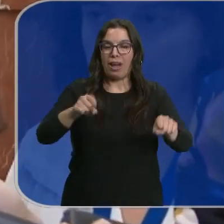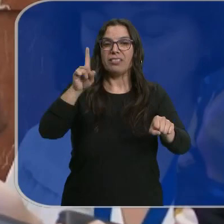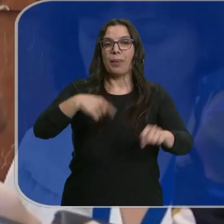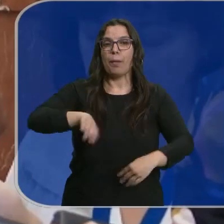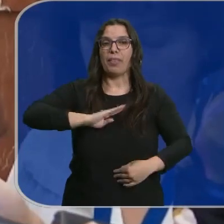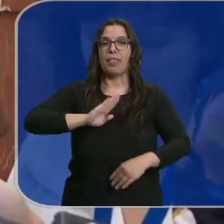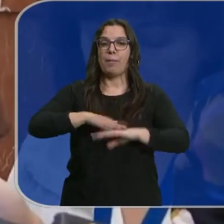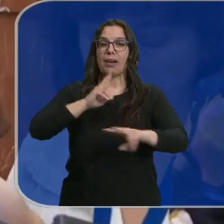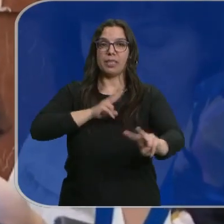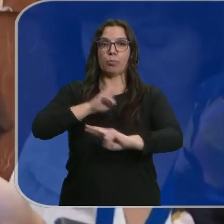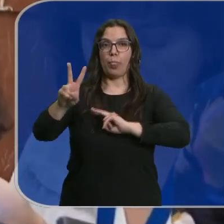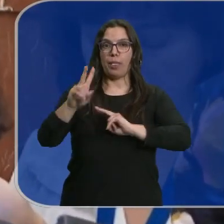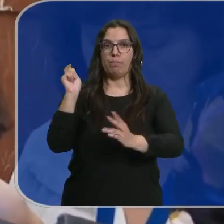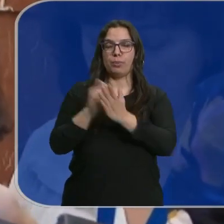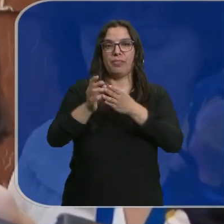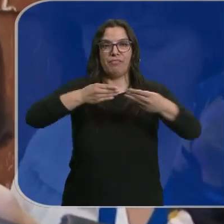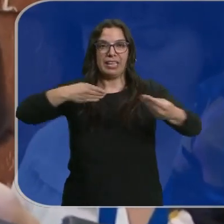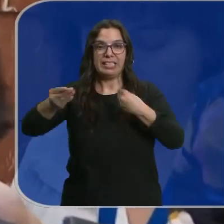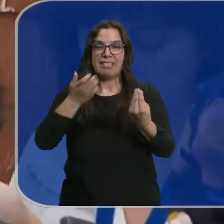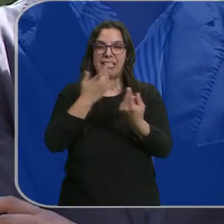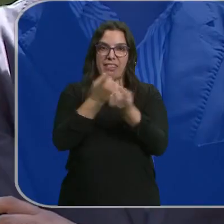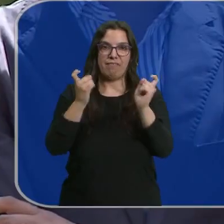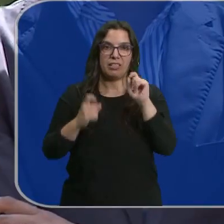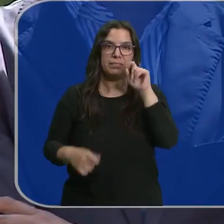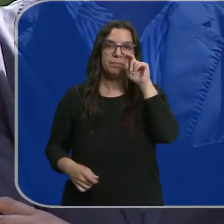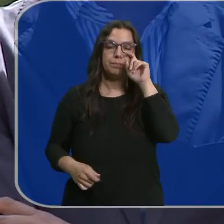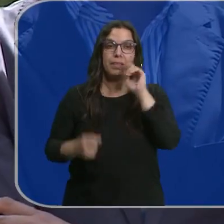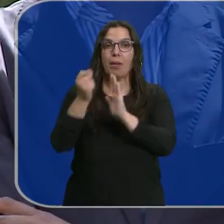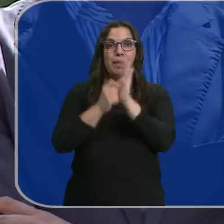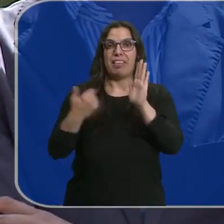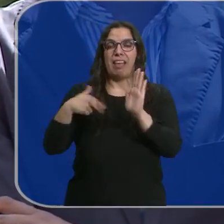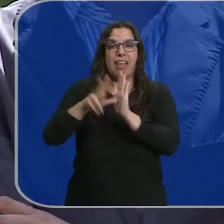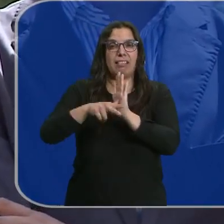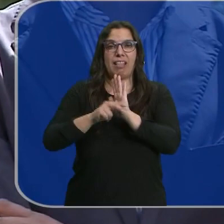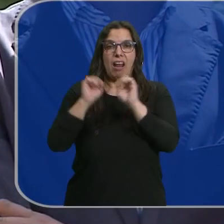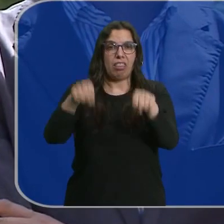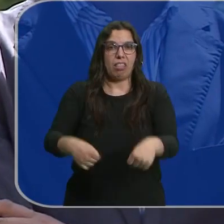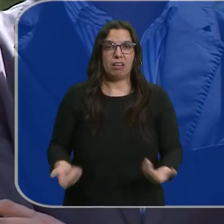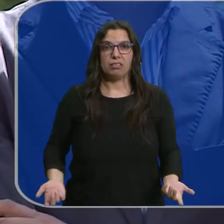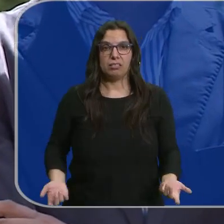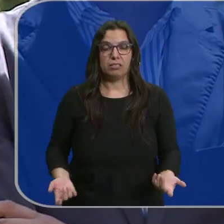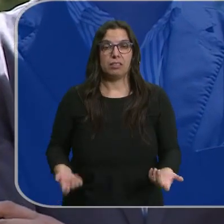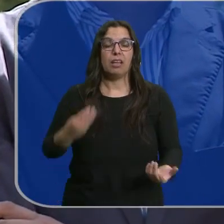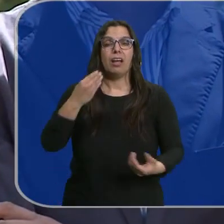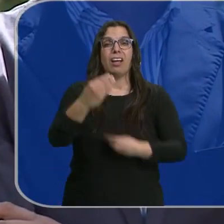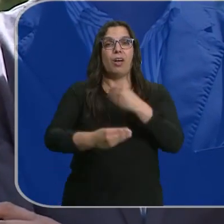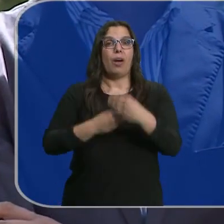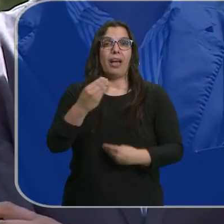capacidad de reacción ágil, flexible, cuando se necesitan. La medida llega tarde y además lo hace,